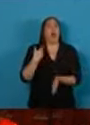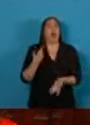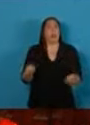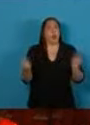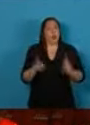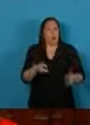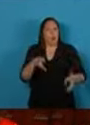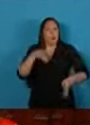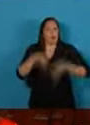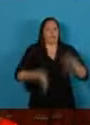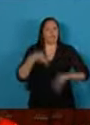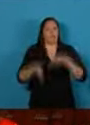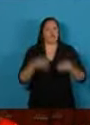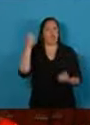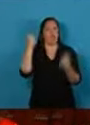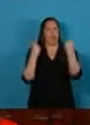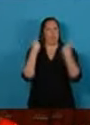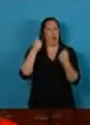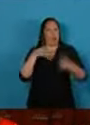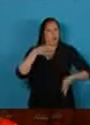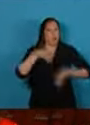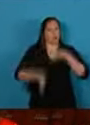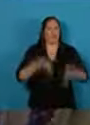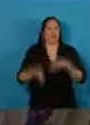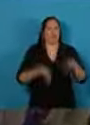nuestra economía.